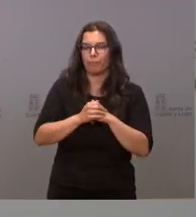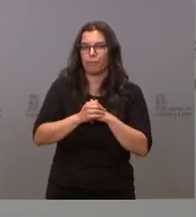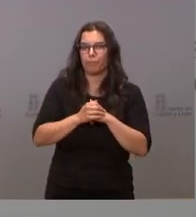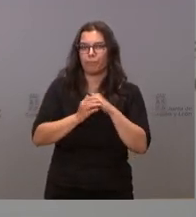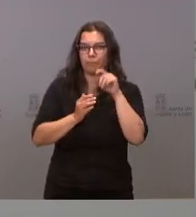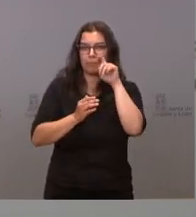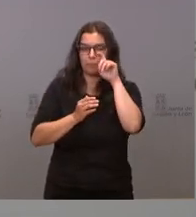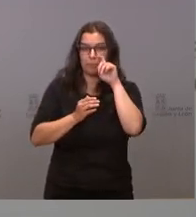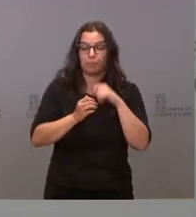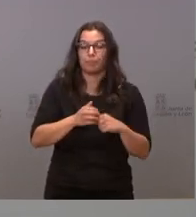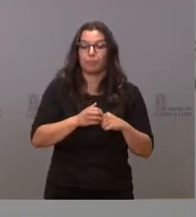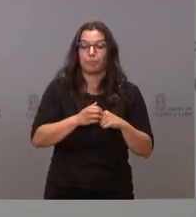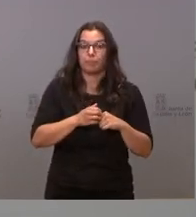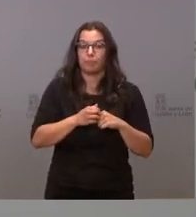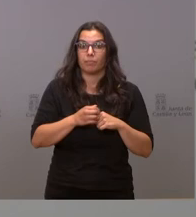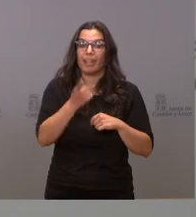cada mes que pasa